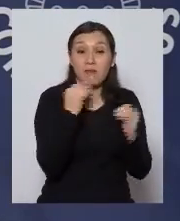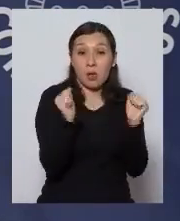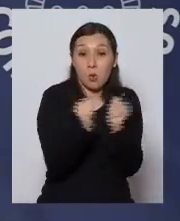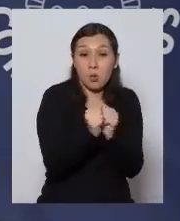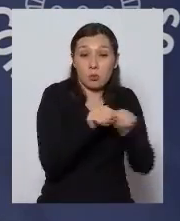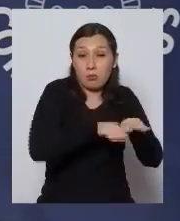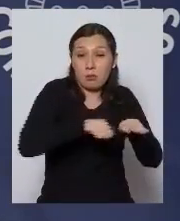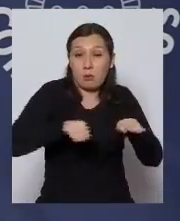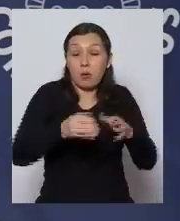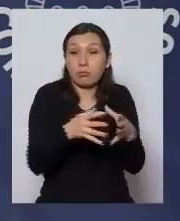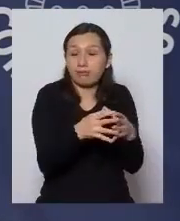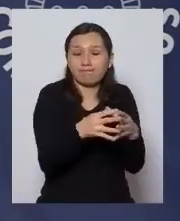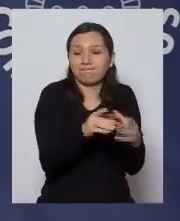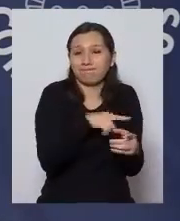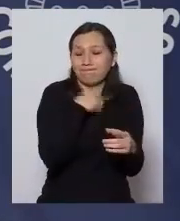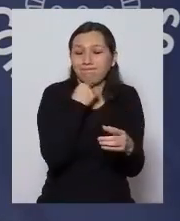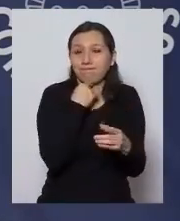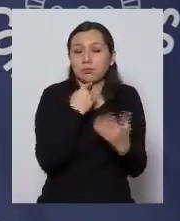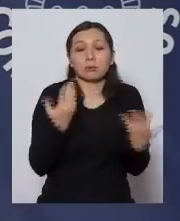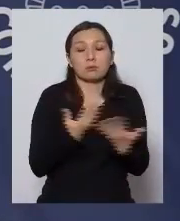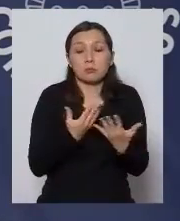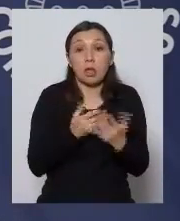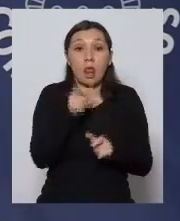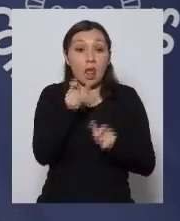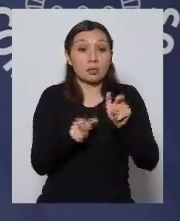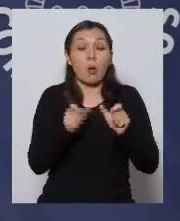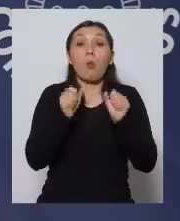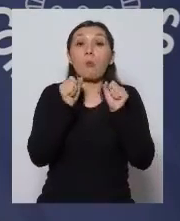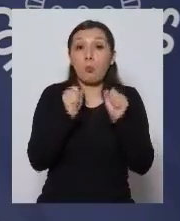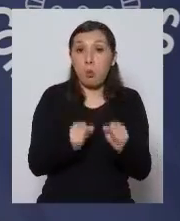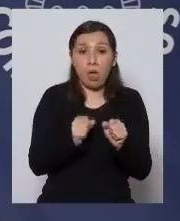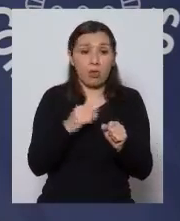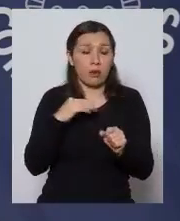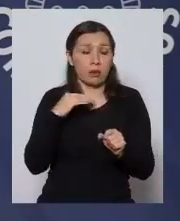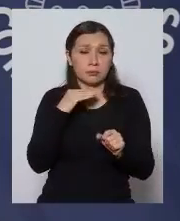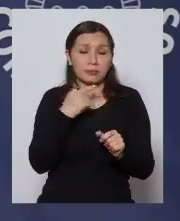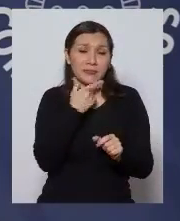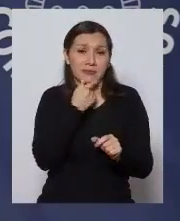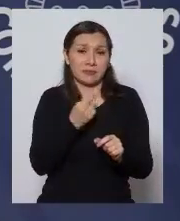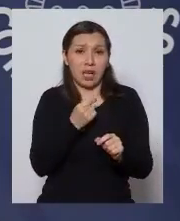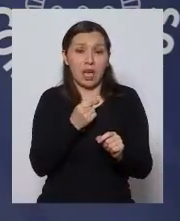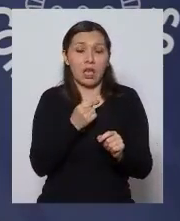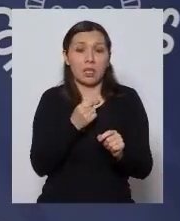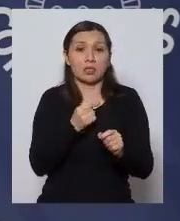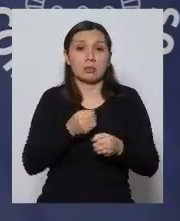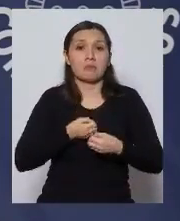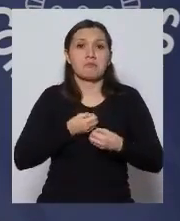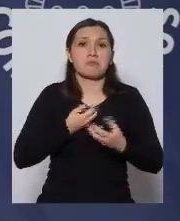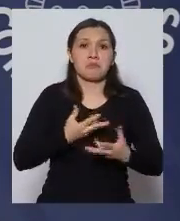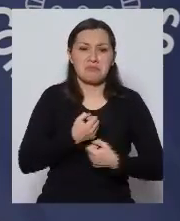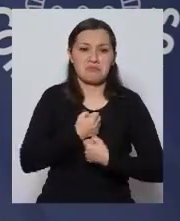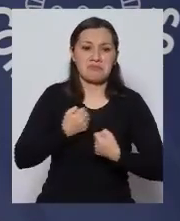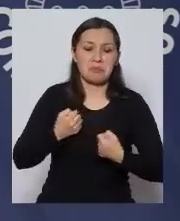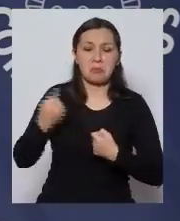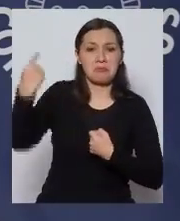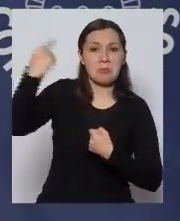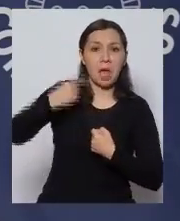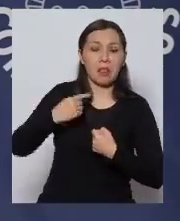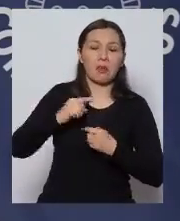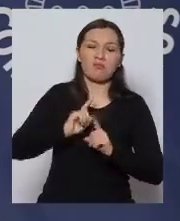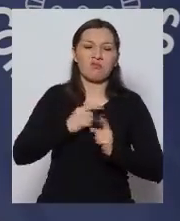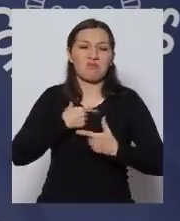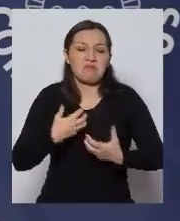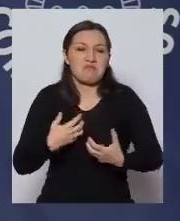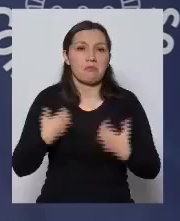o no es posible también porque las personas pueden directamente rebelarse contra estas indicaciones